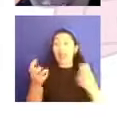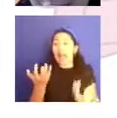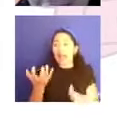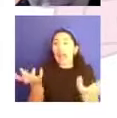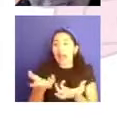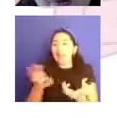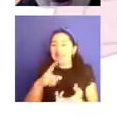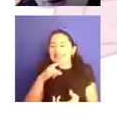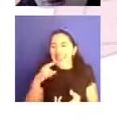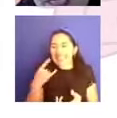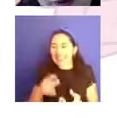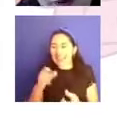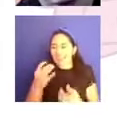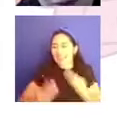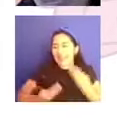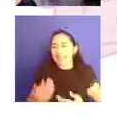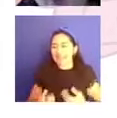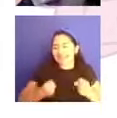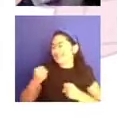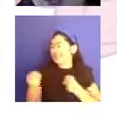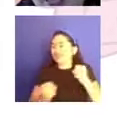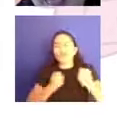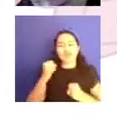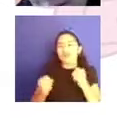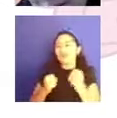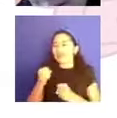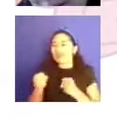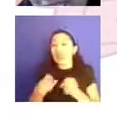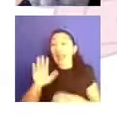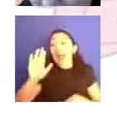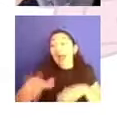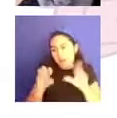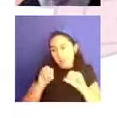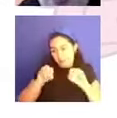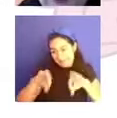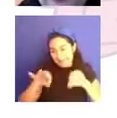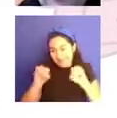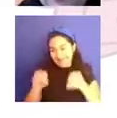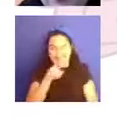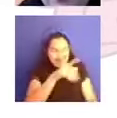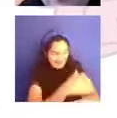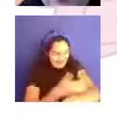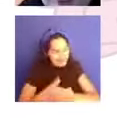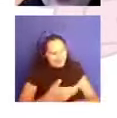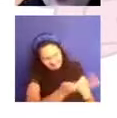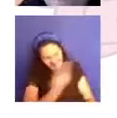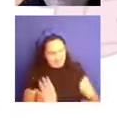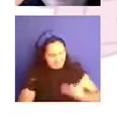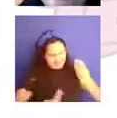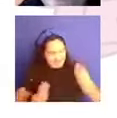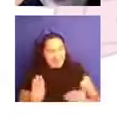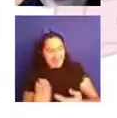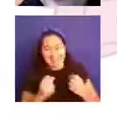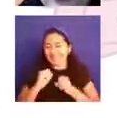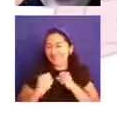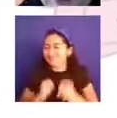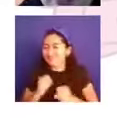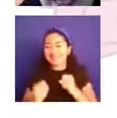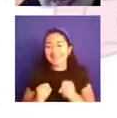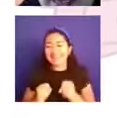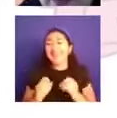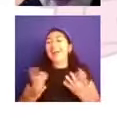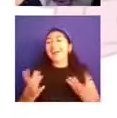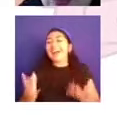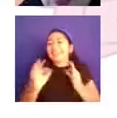lo podía hacer tanto, ¿verdad? Agarraba un compañero o una compañera, pero pues bueno, ahora ya no. Es buscar las opciones, ¿no? Confiar y entregarnos a la